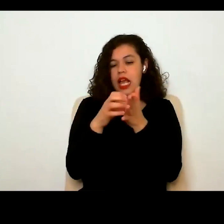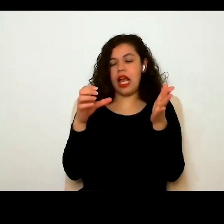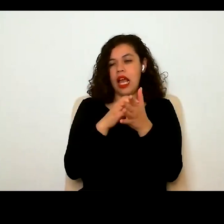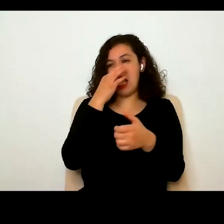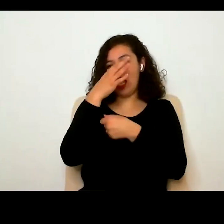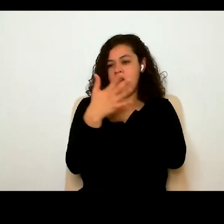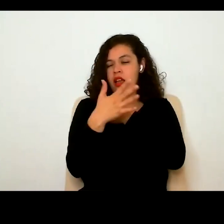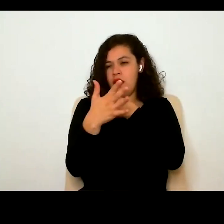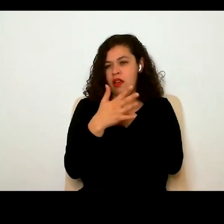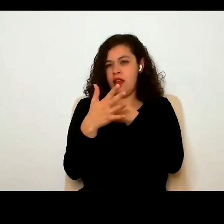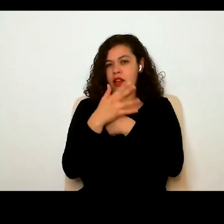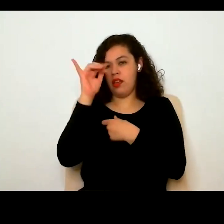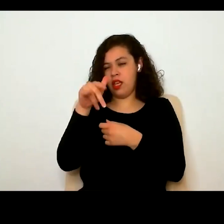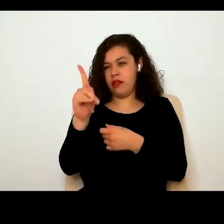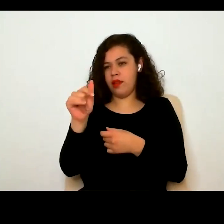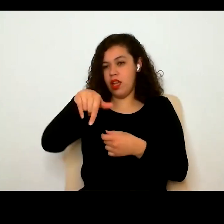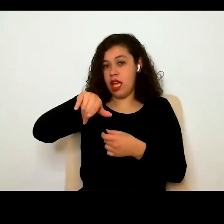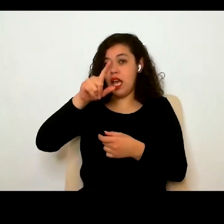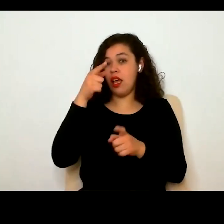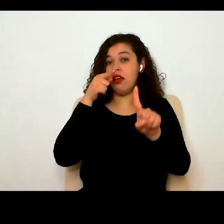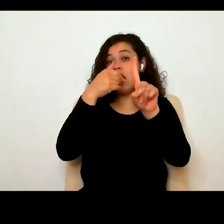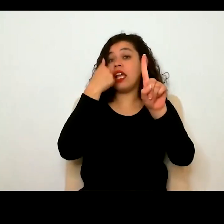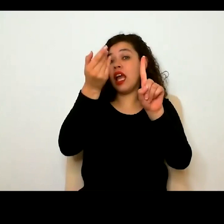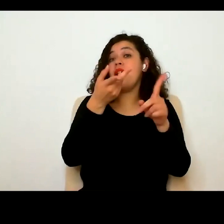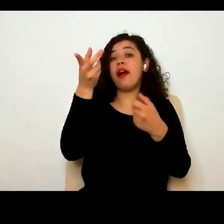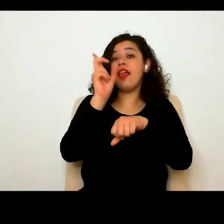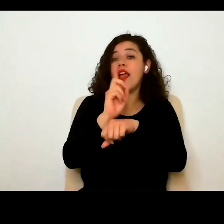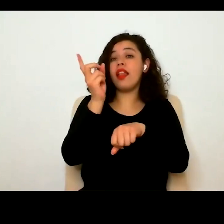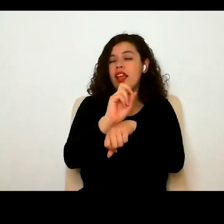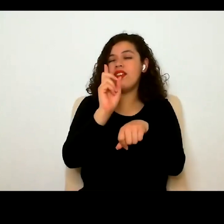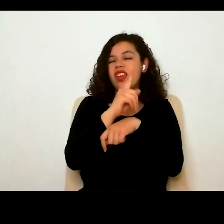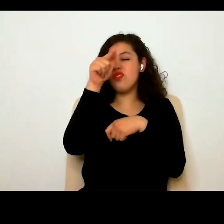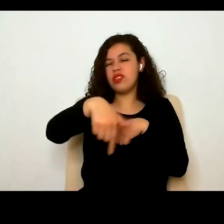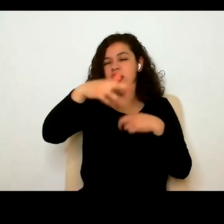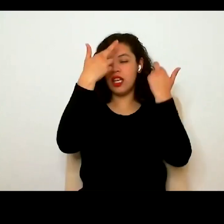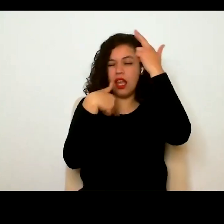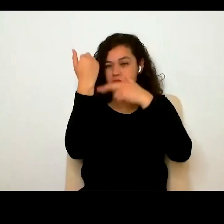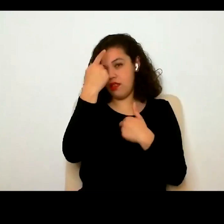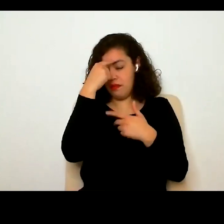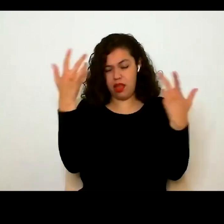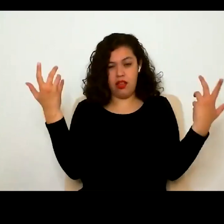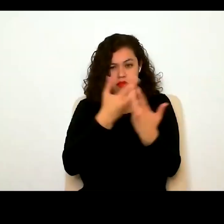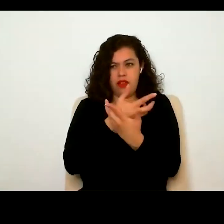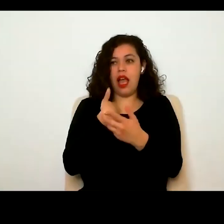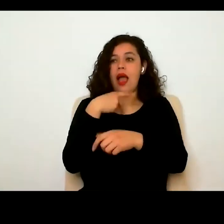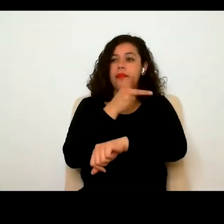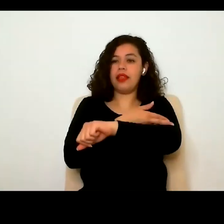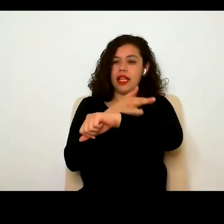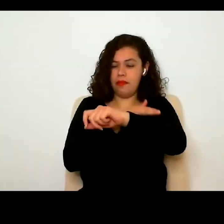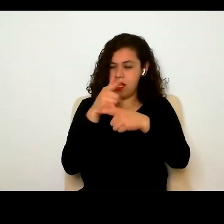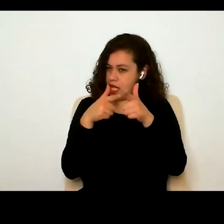estén consultando el buzón de forma cotidiana, ¿no? Para que se den cuenta de los trámites que se han